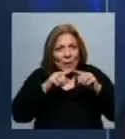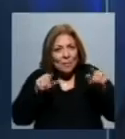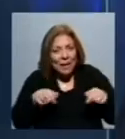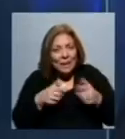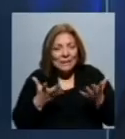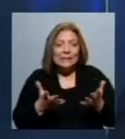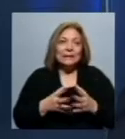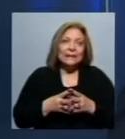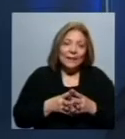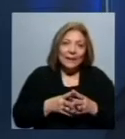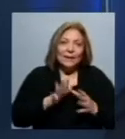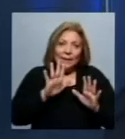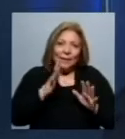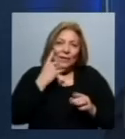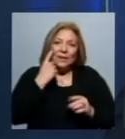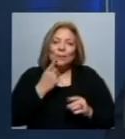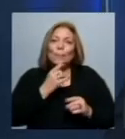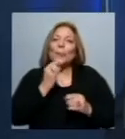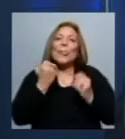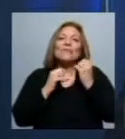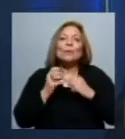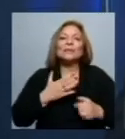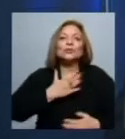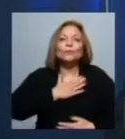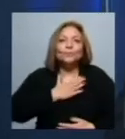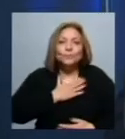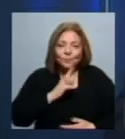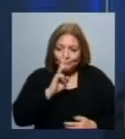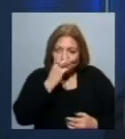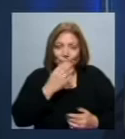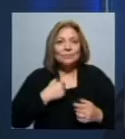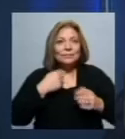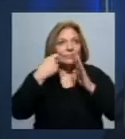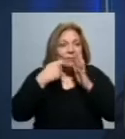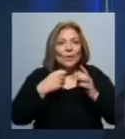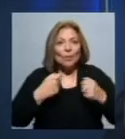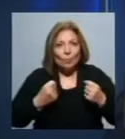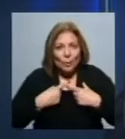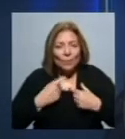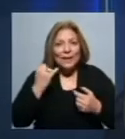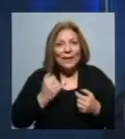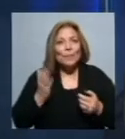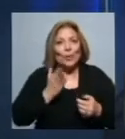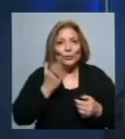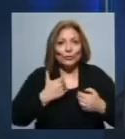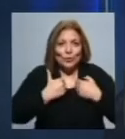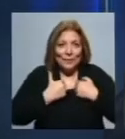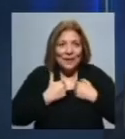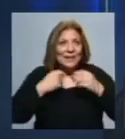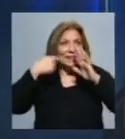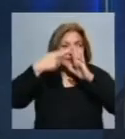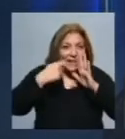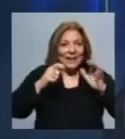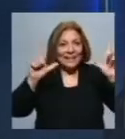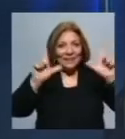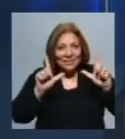Sí, yo creo que tiene que ver con la información nacional, generar contenidos propios, pero también con la producción nacional audiovisual.